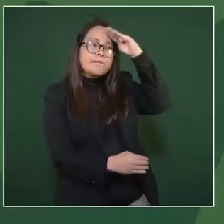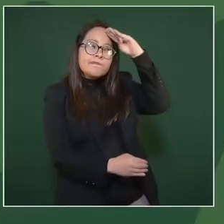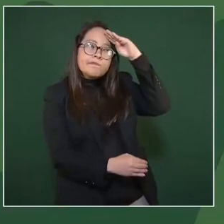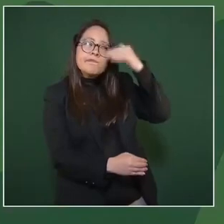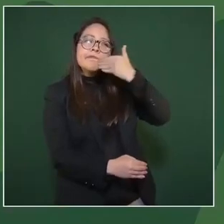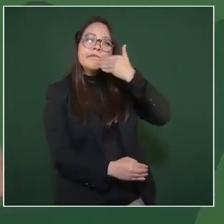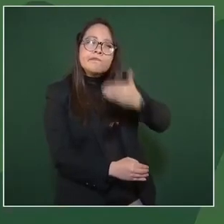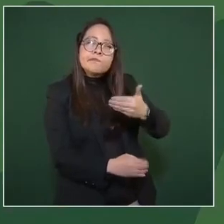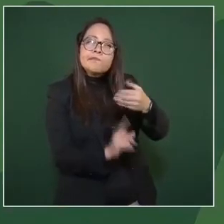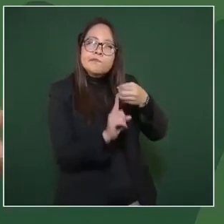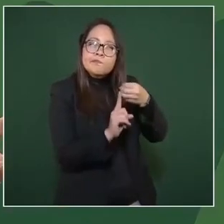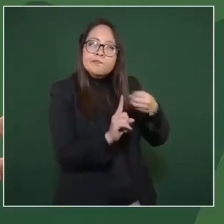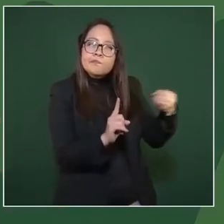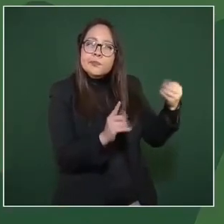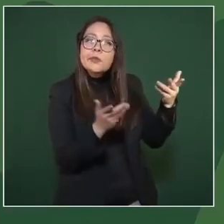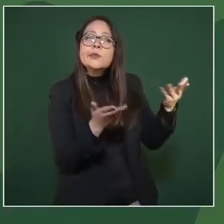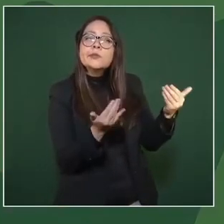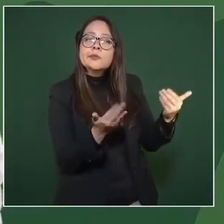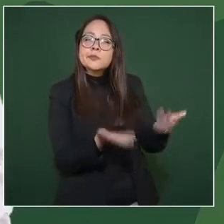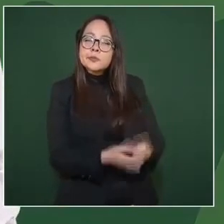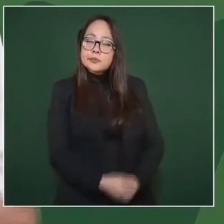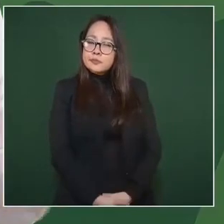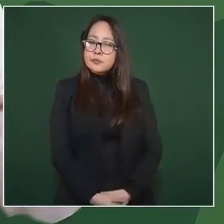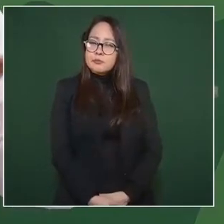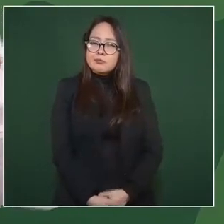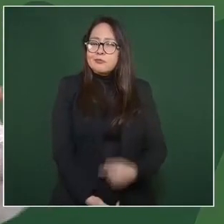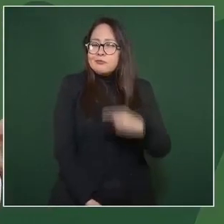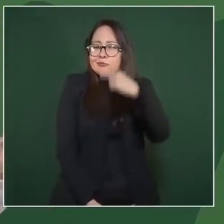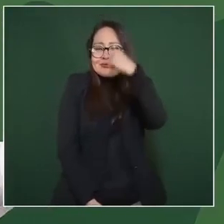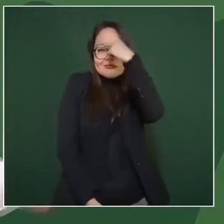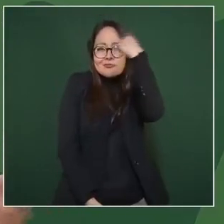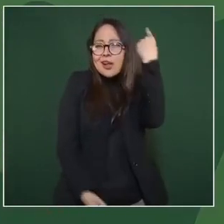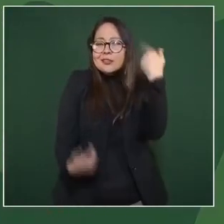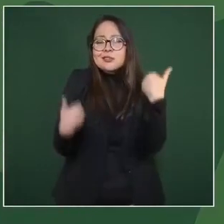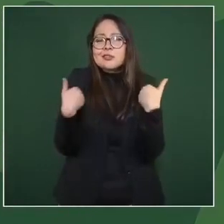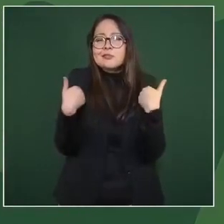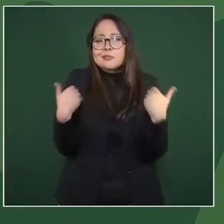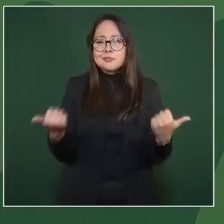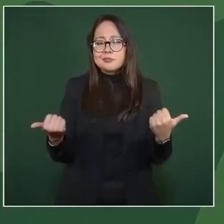y es muy sencillo de entender